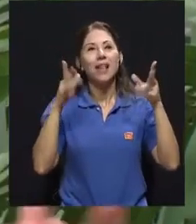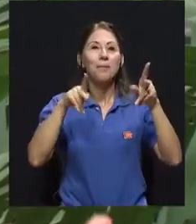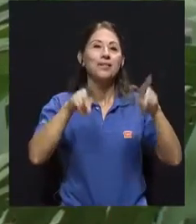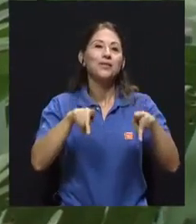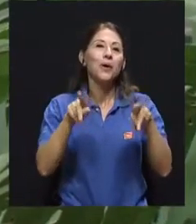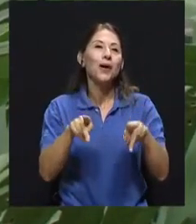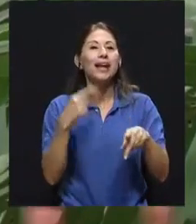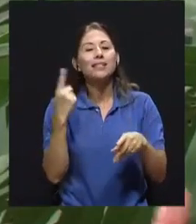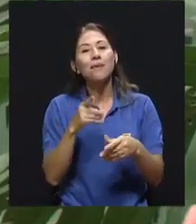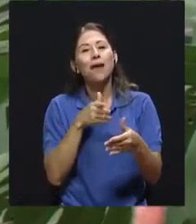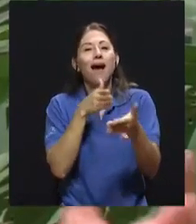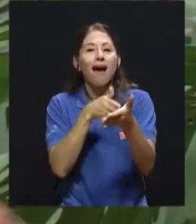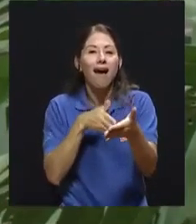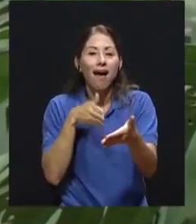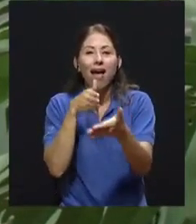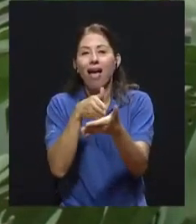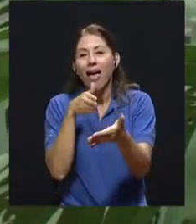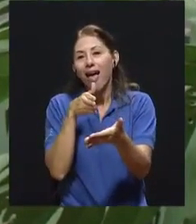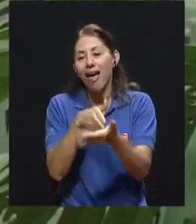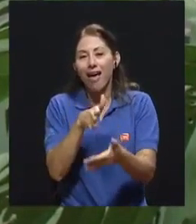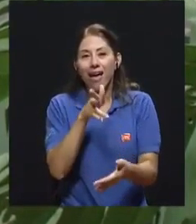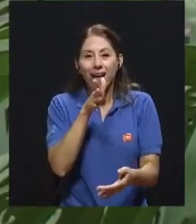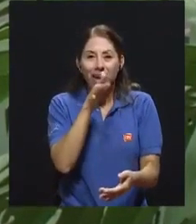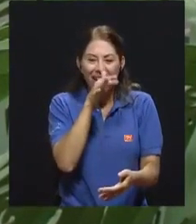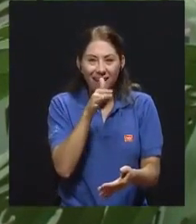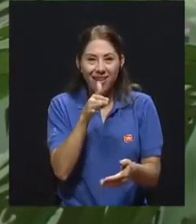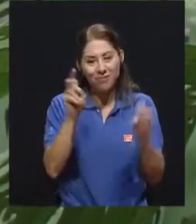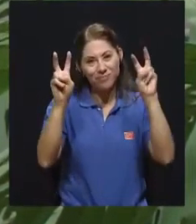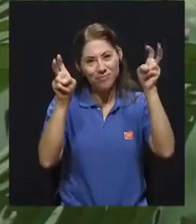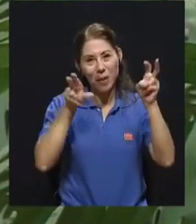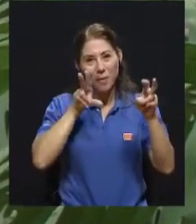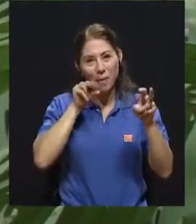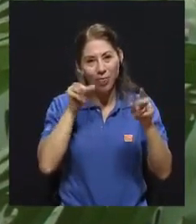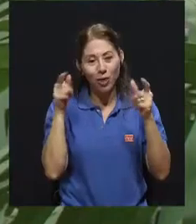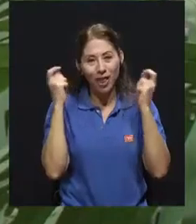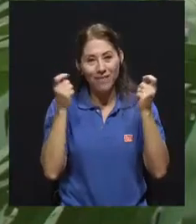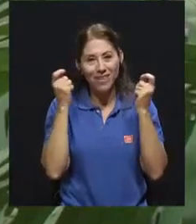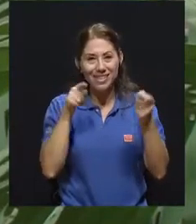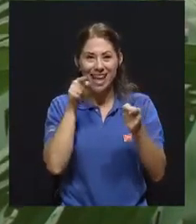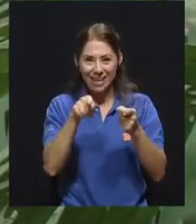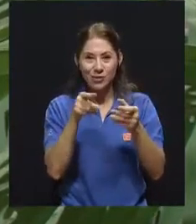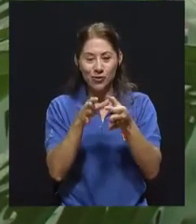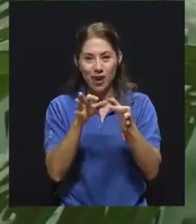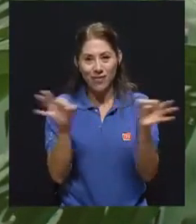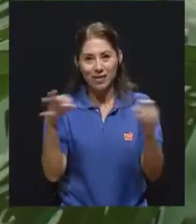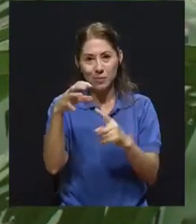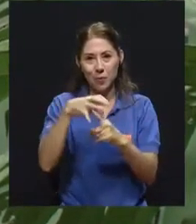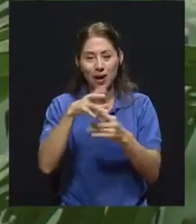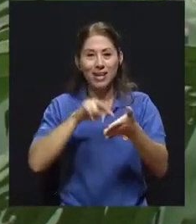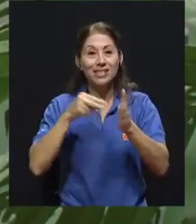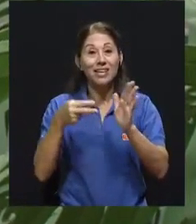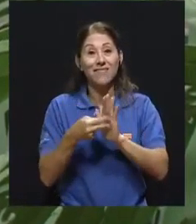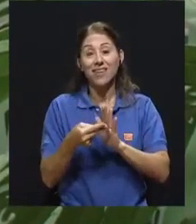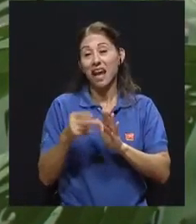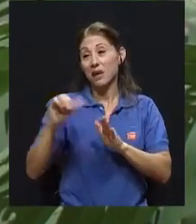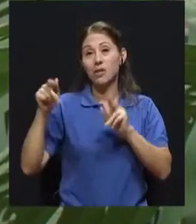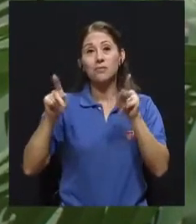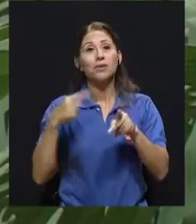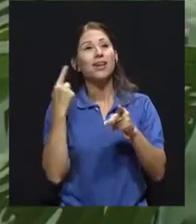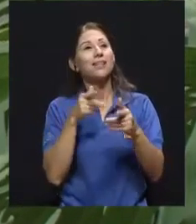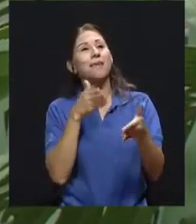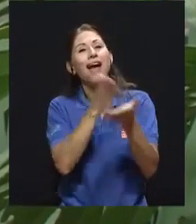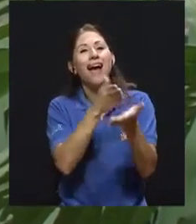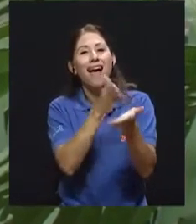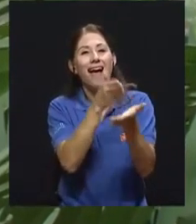va a ser el centro. Lamentablemente lo que estoy haciendo es pagando un costo muy alto por la aceptación. Claro. Y va en